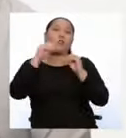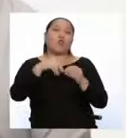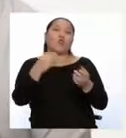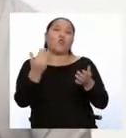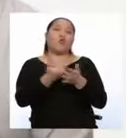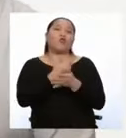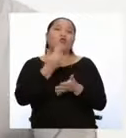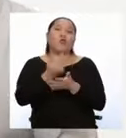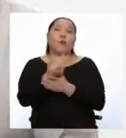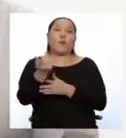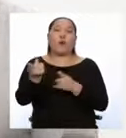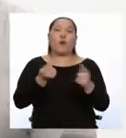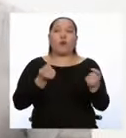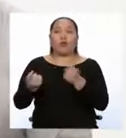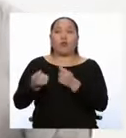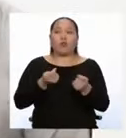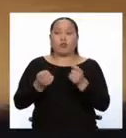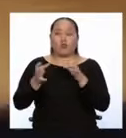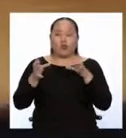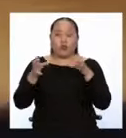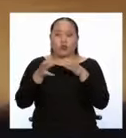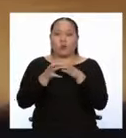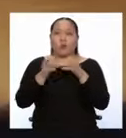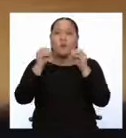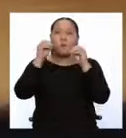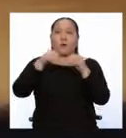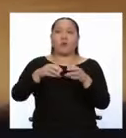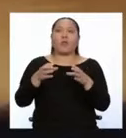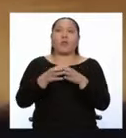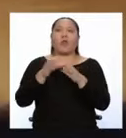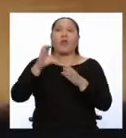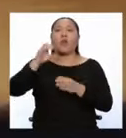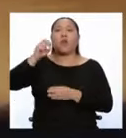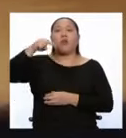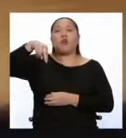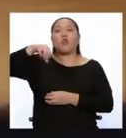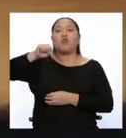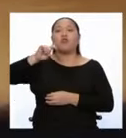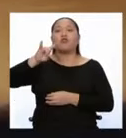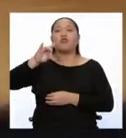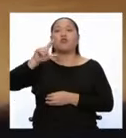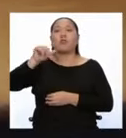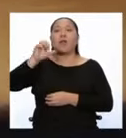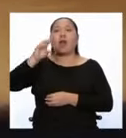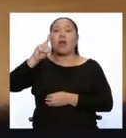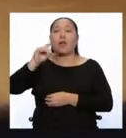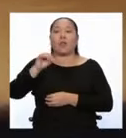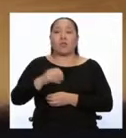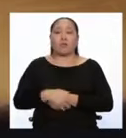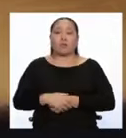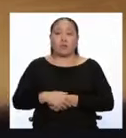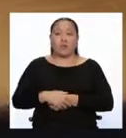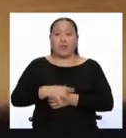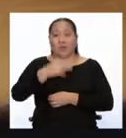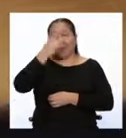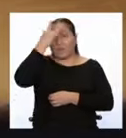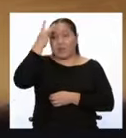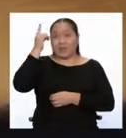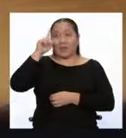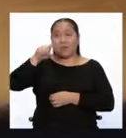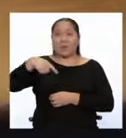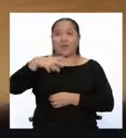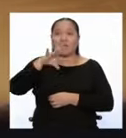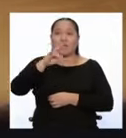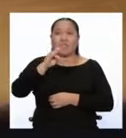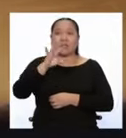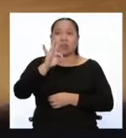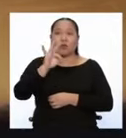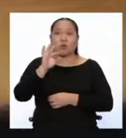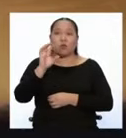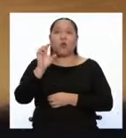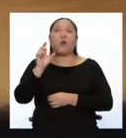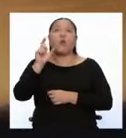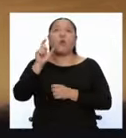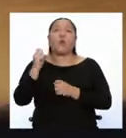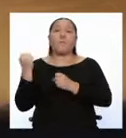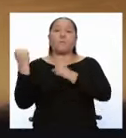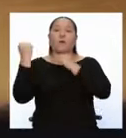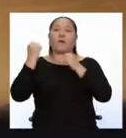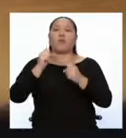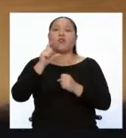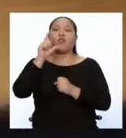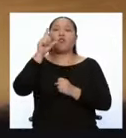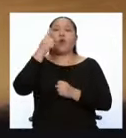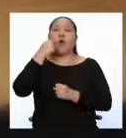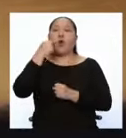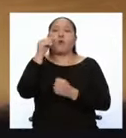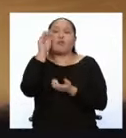llamado el consulado. En Francia de 1799, asume al poder un hombre chiquitito. No,